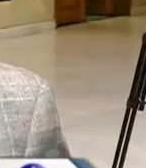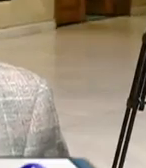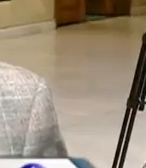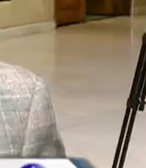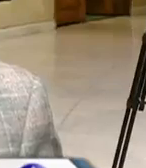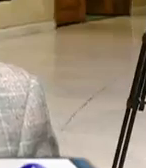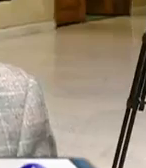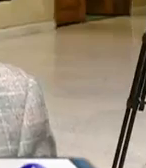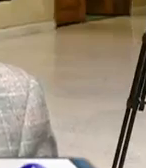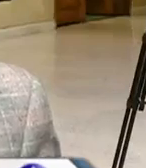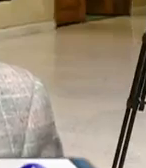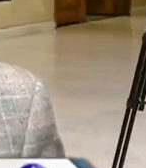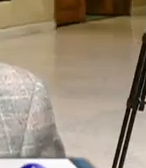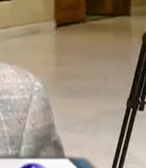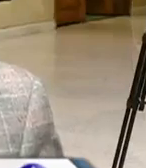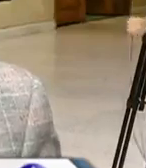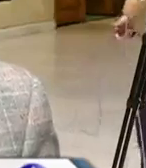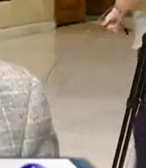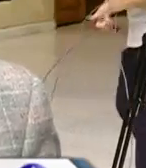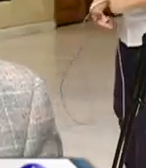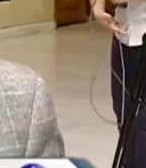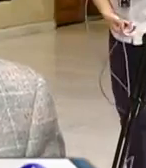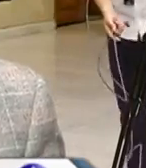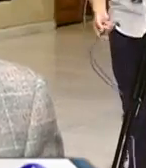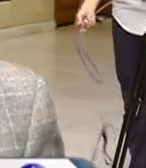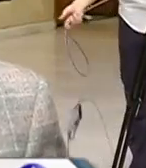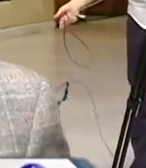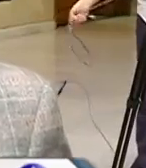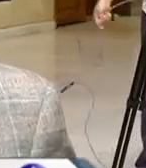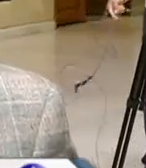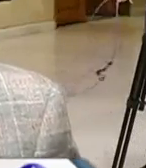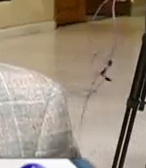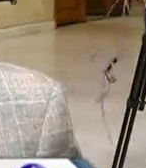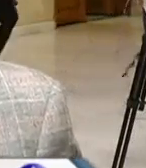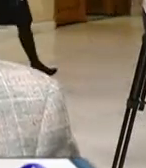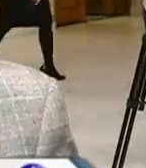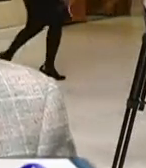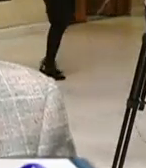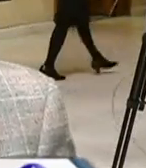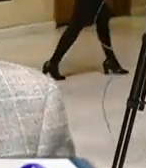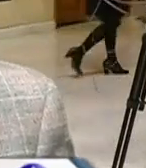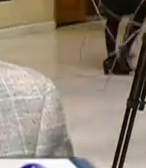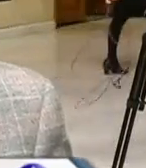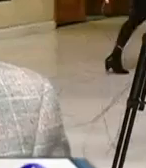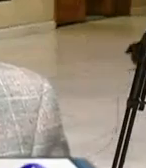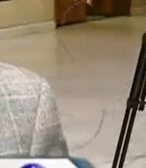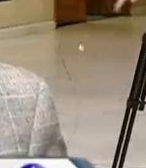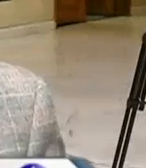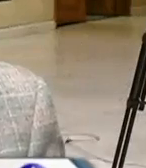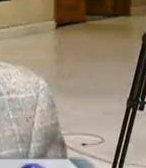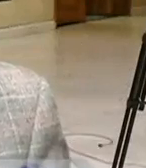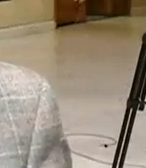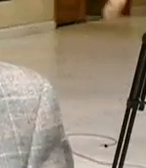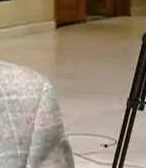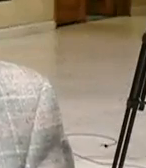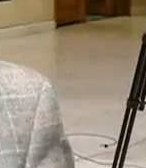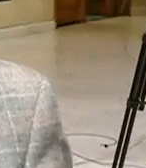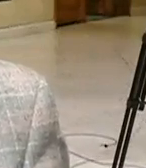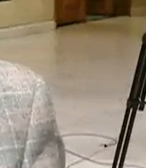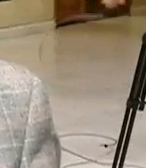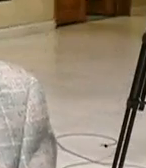no es cierto y este millón de pesos para todos iguales luego los pasos posteriores